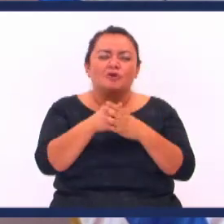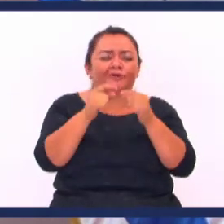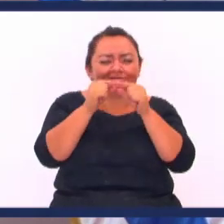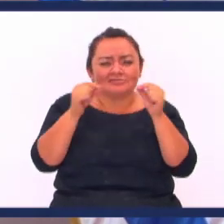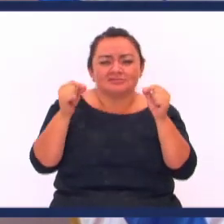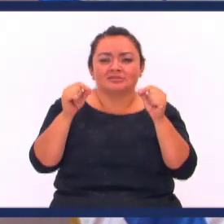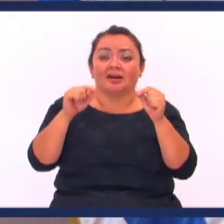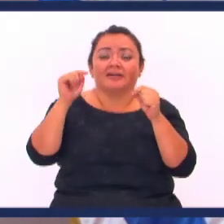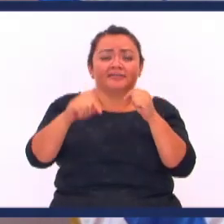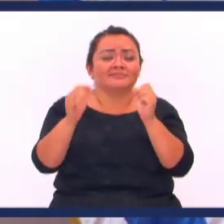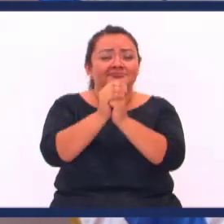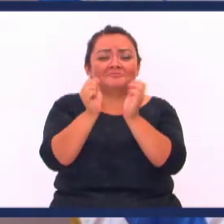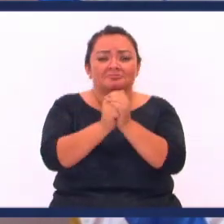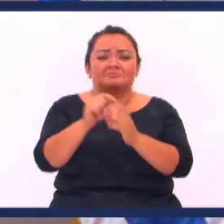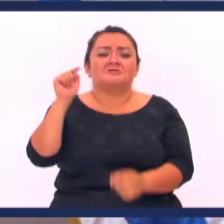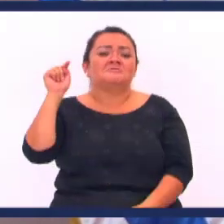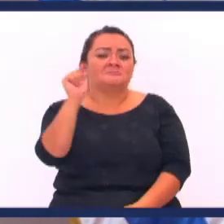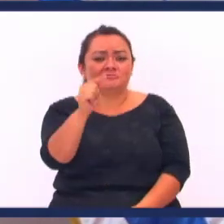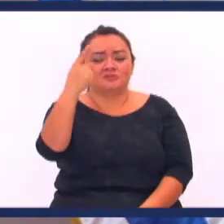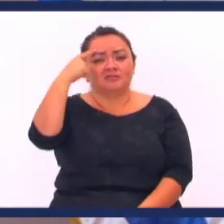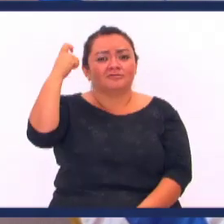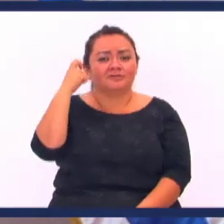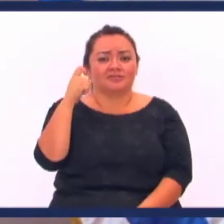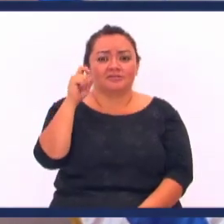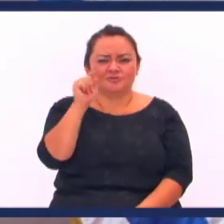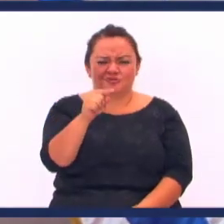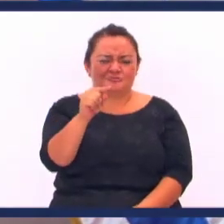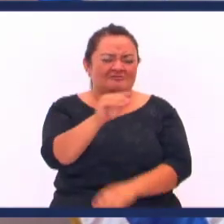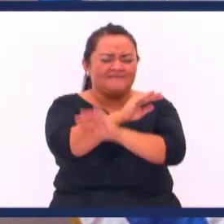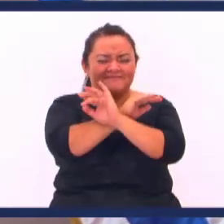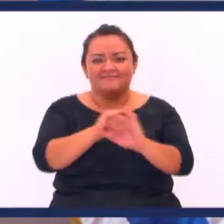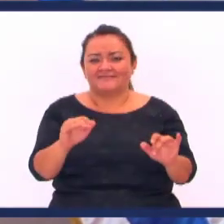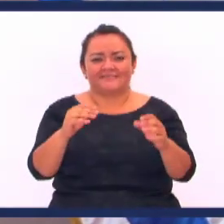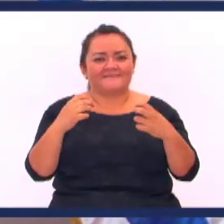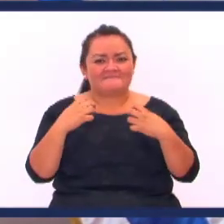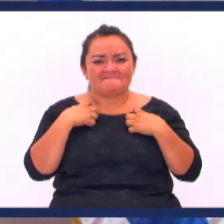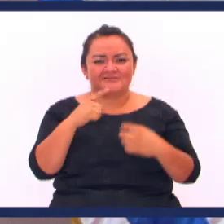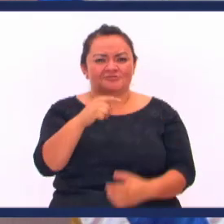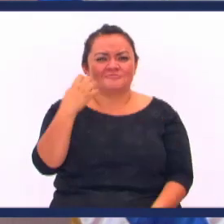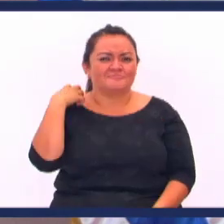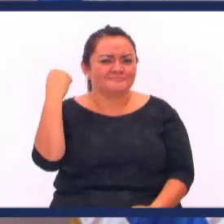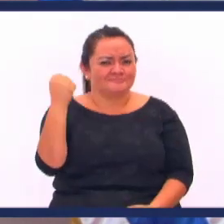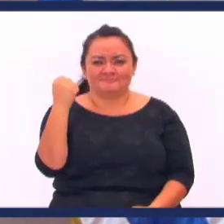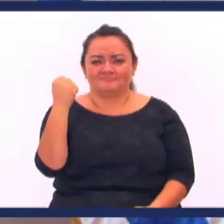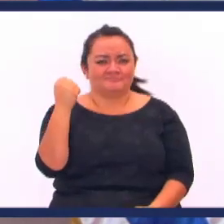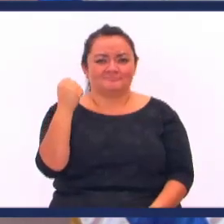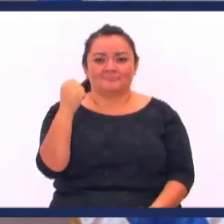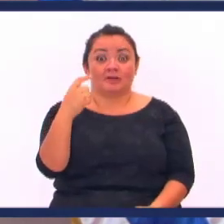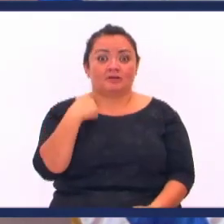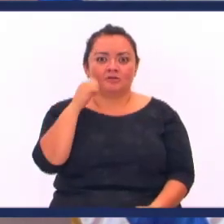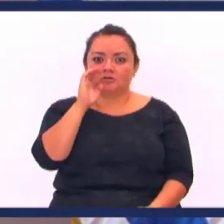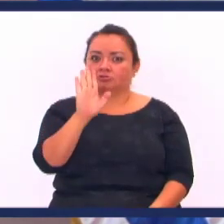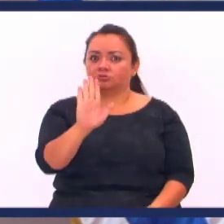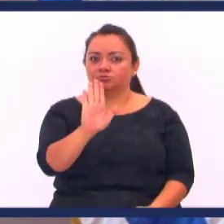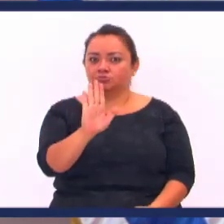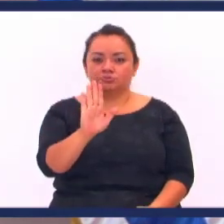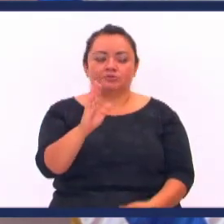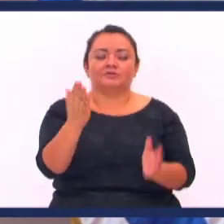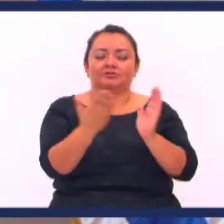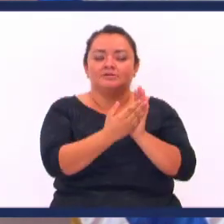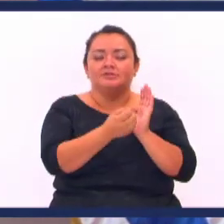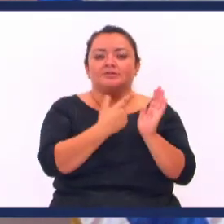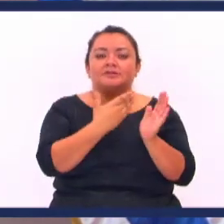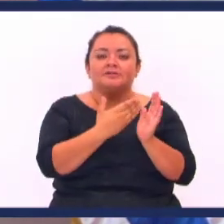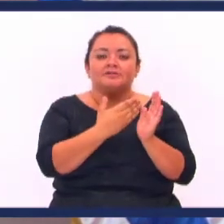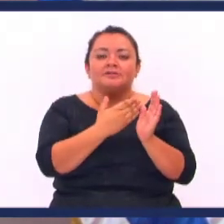todo Quizás esta tribulación Es para recordarte Que no eres nada Así como lo estás oyendo Y no lo digo yo No te quiero ofender La